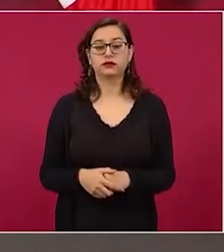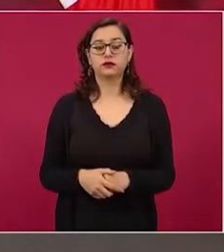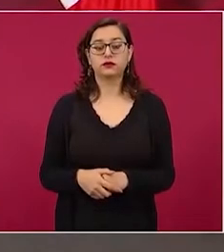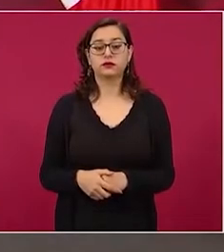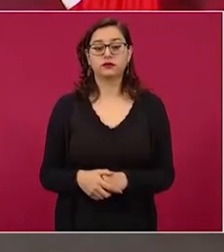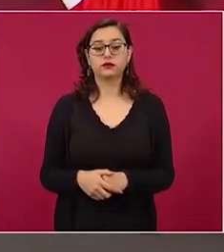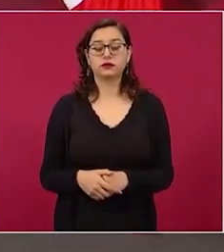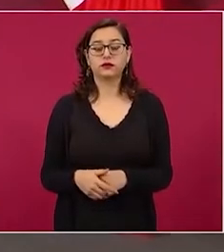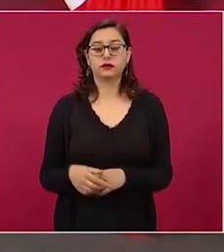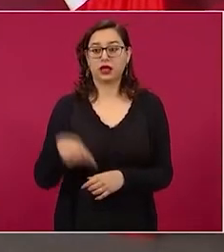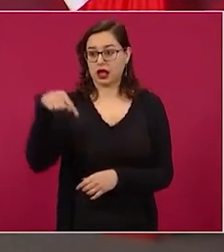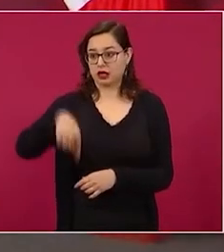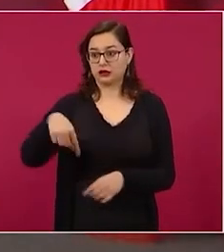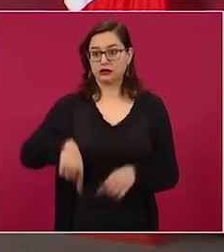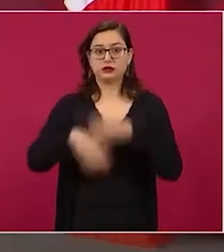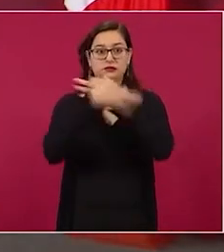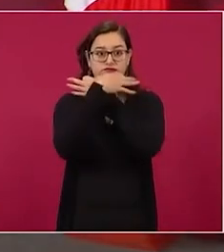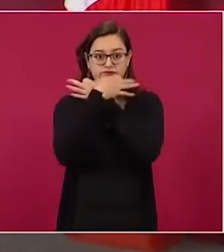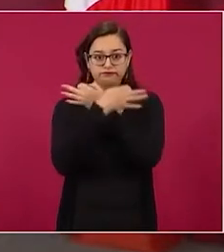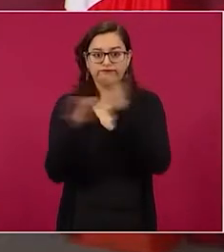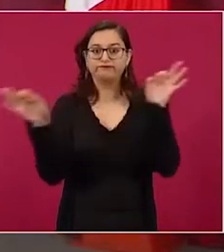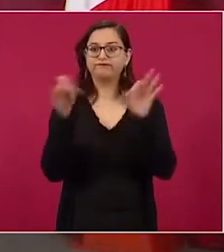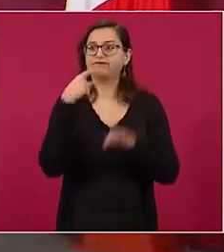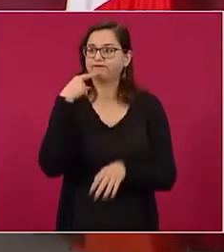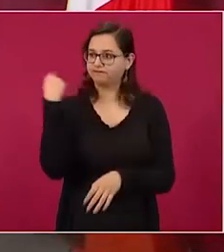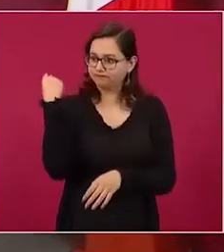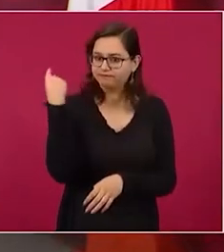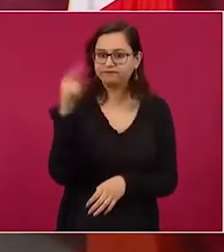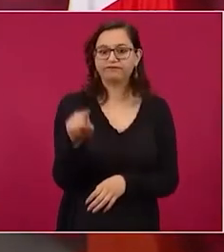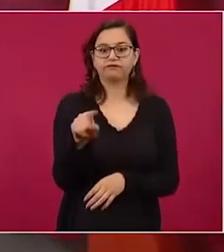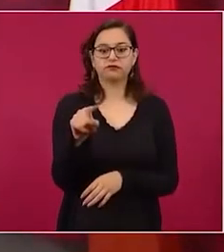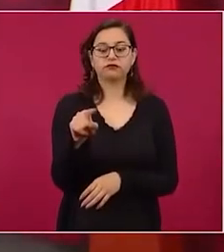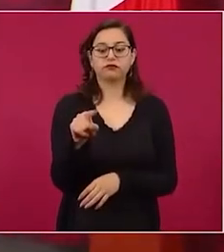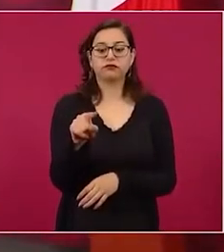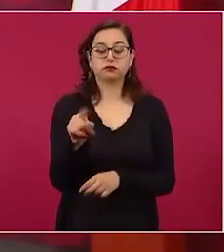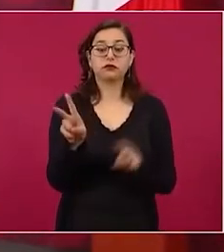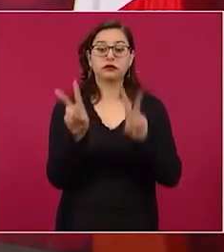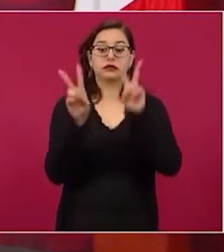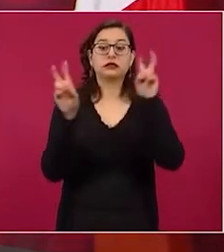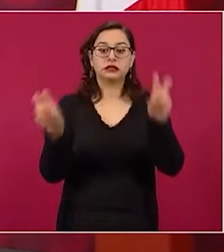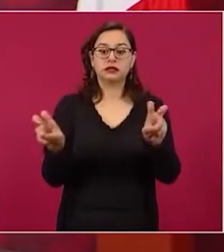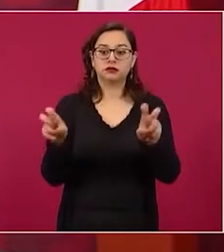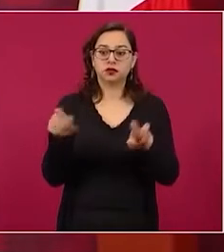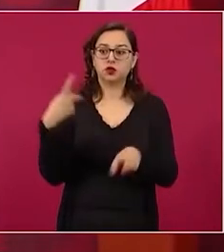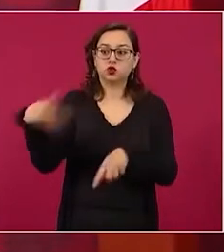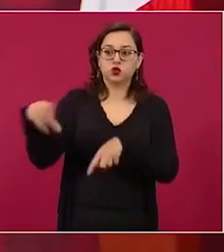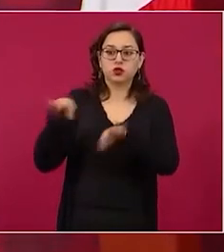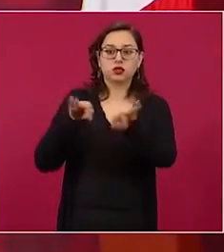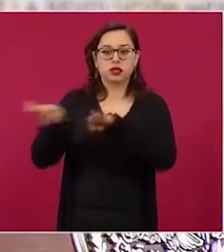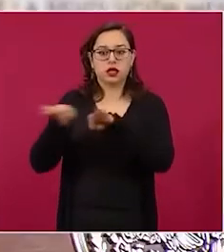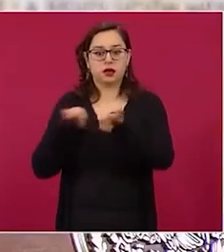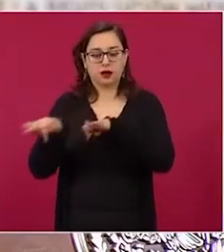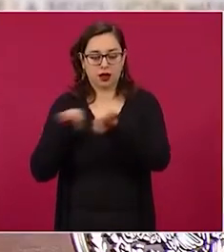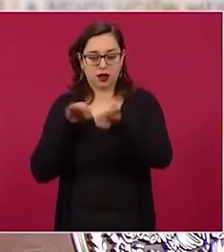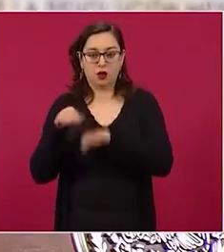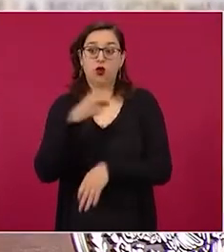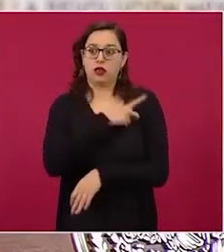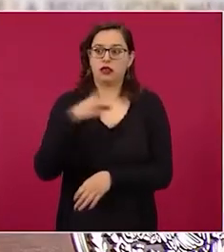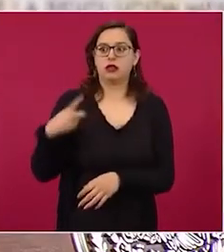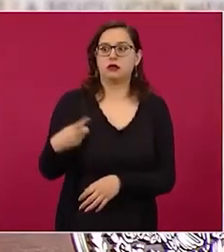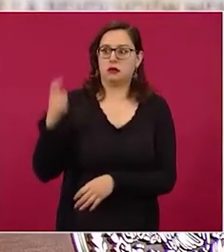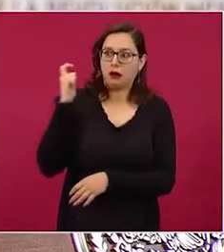denuncia por un asunto laboral con la empresa